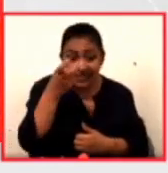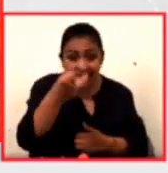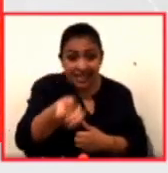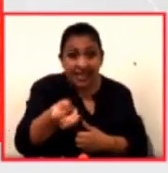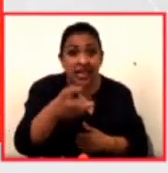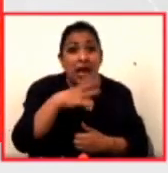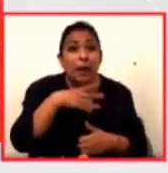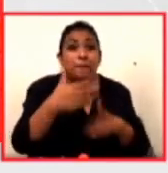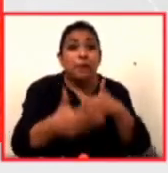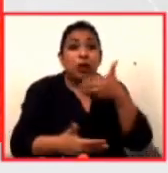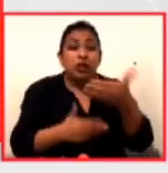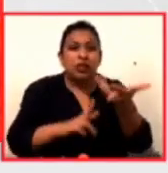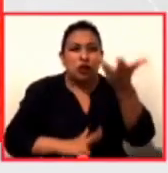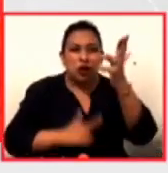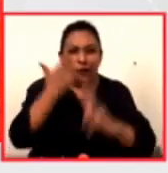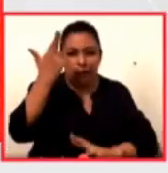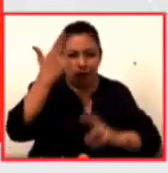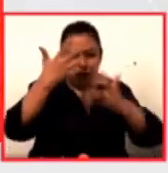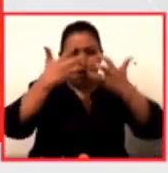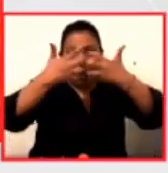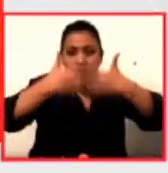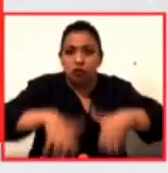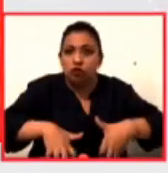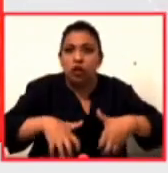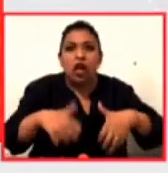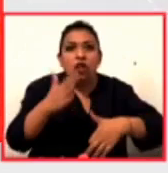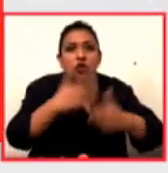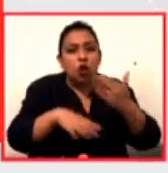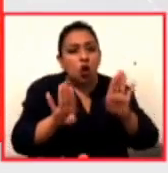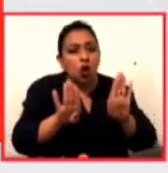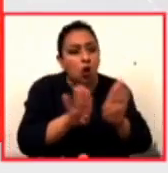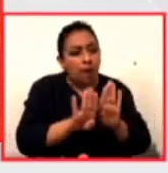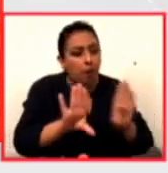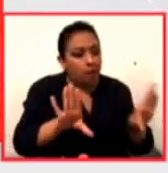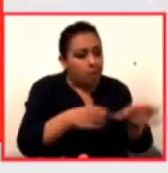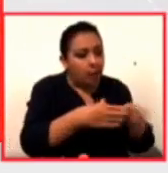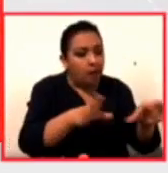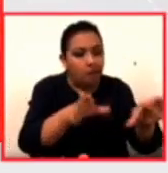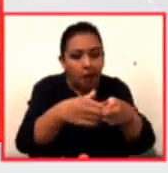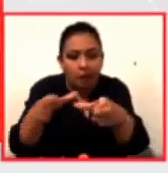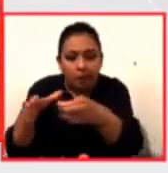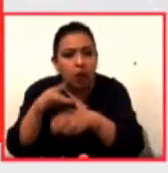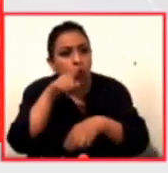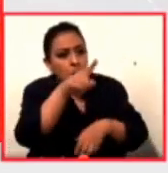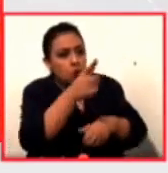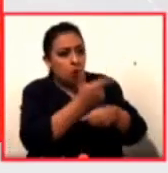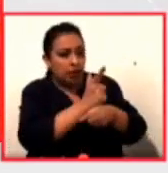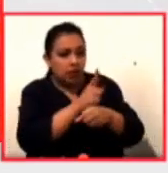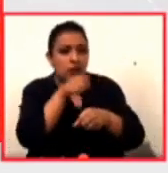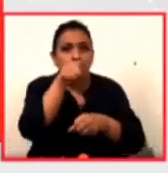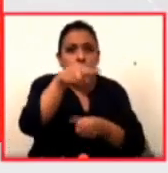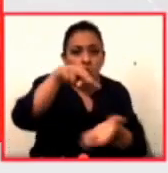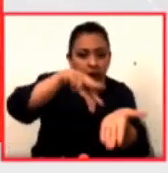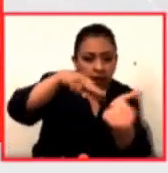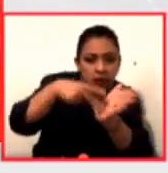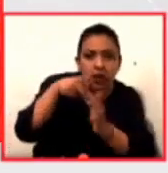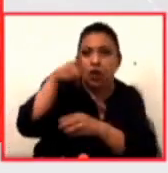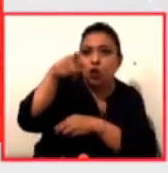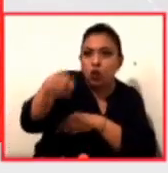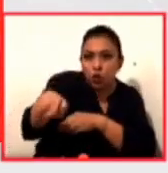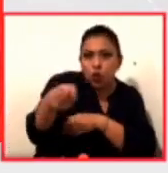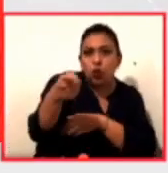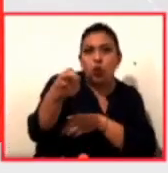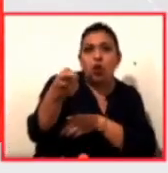proceso de la revolución industrial que todo ha sido como seccionado, entonces usted es licenciado, usted es arquitecto, usted es artista, usted es economista